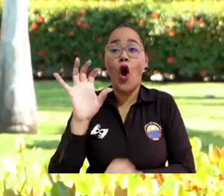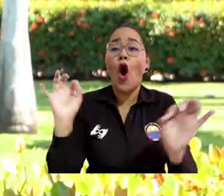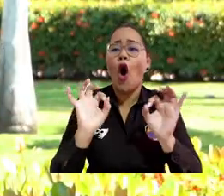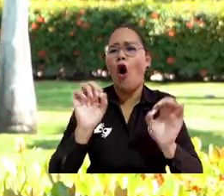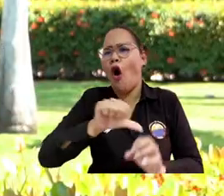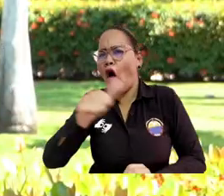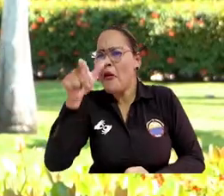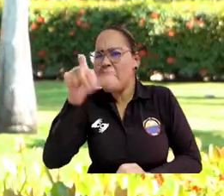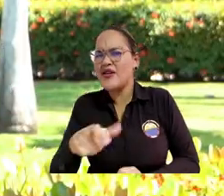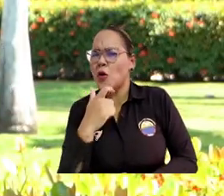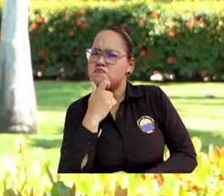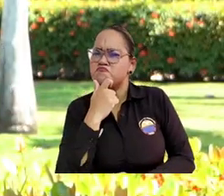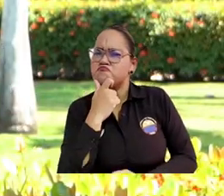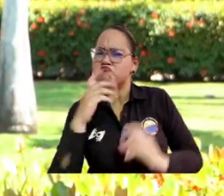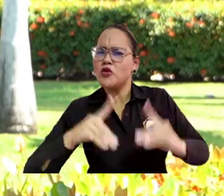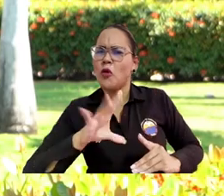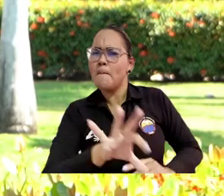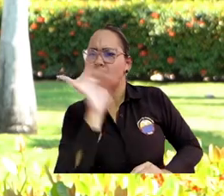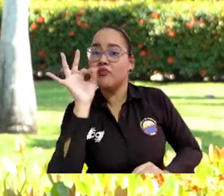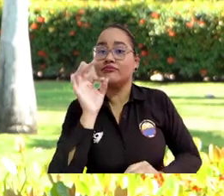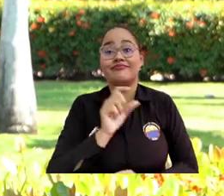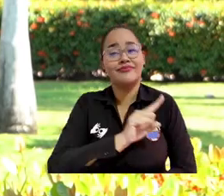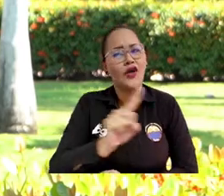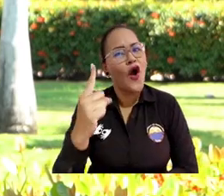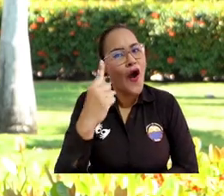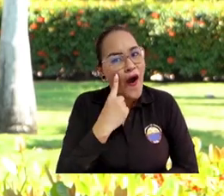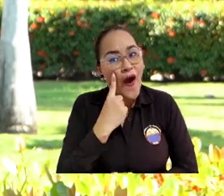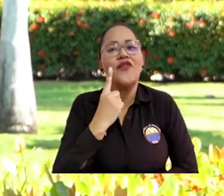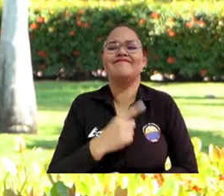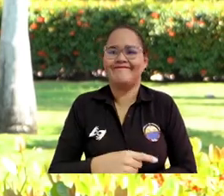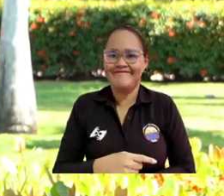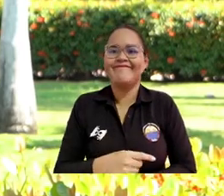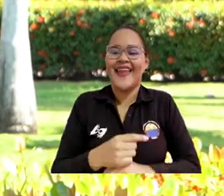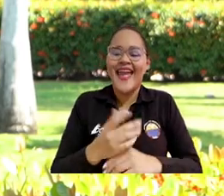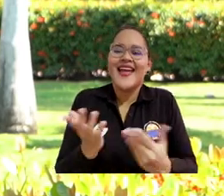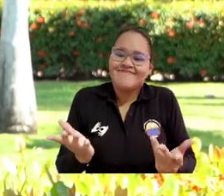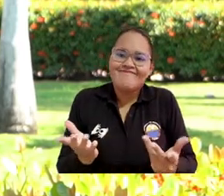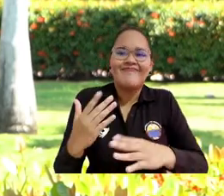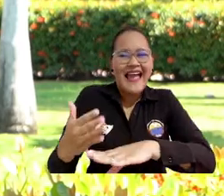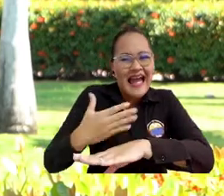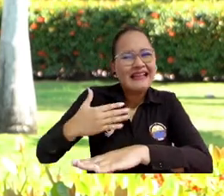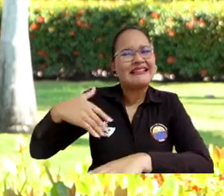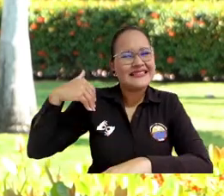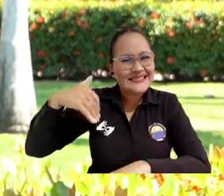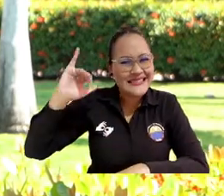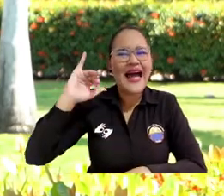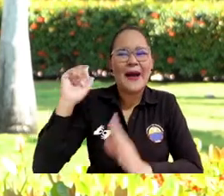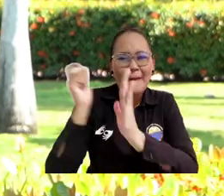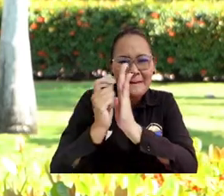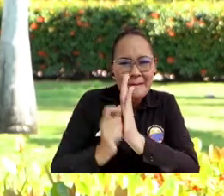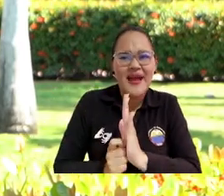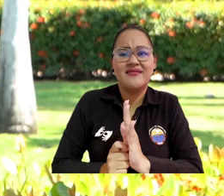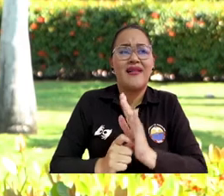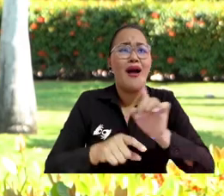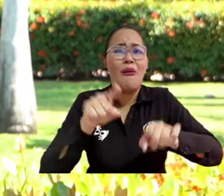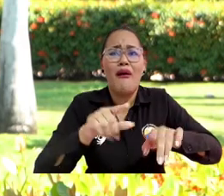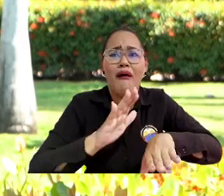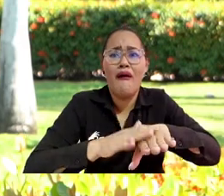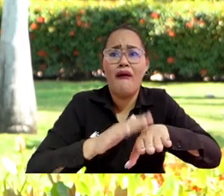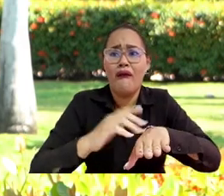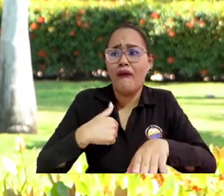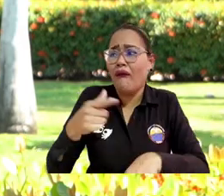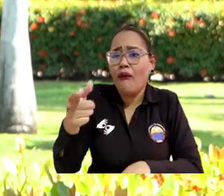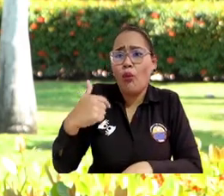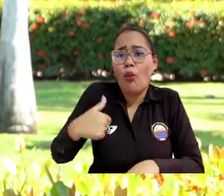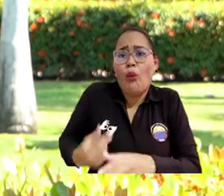que una tercera persona los disponga y los ofrezca. Se han presentado casos en los cuales llegan aspirantes informando que